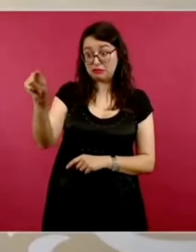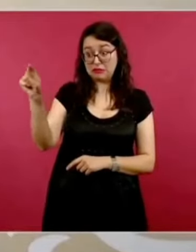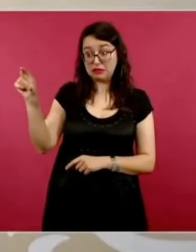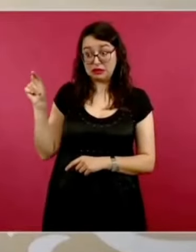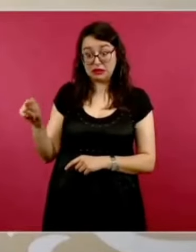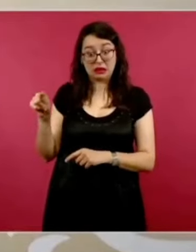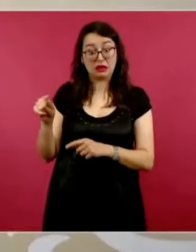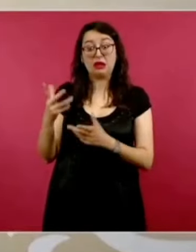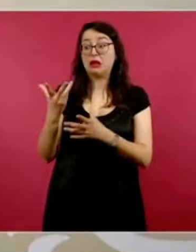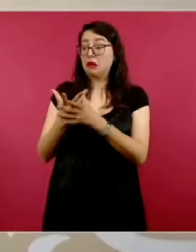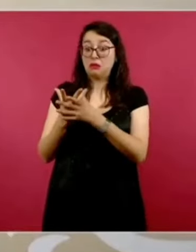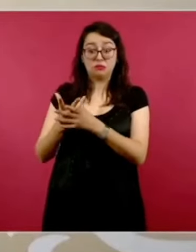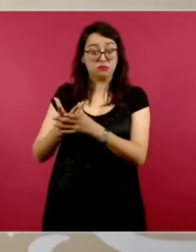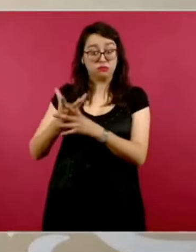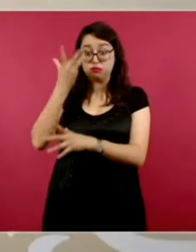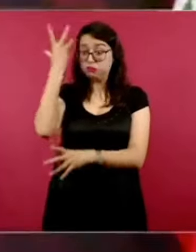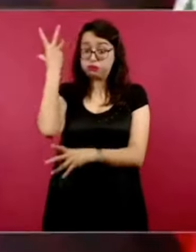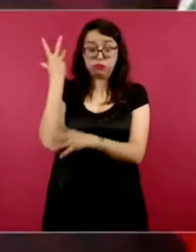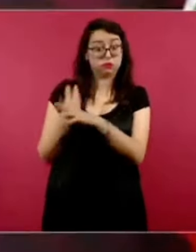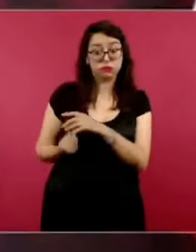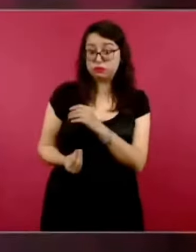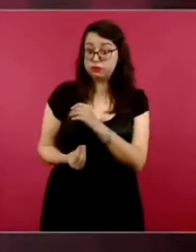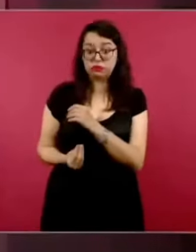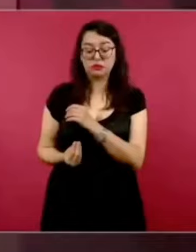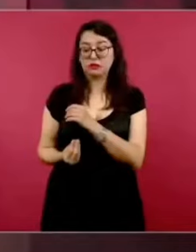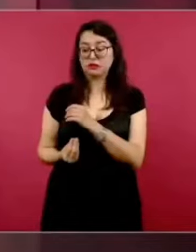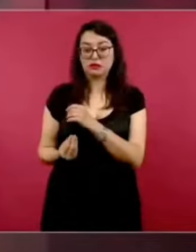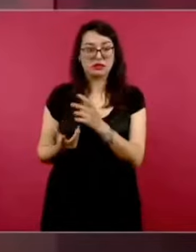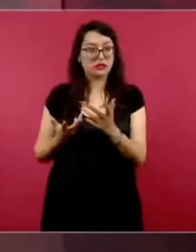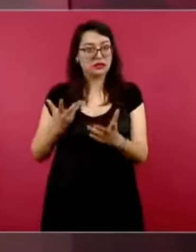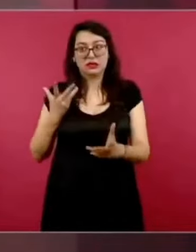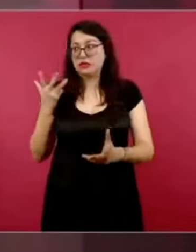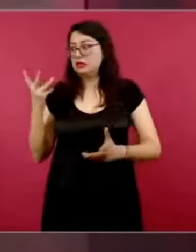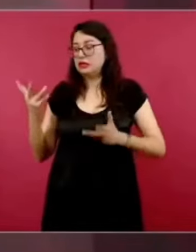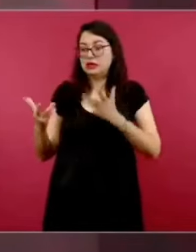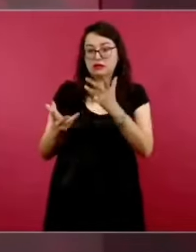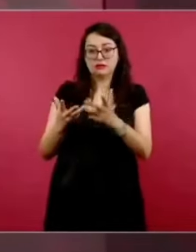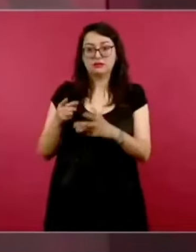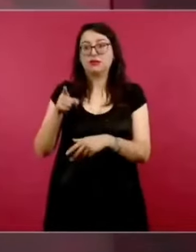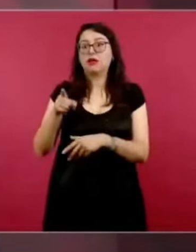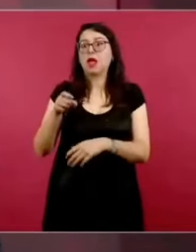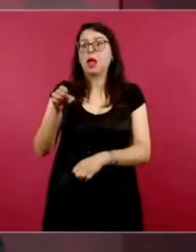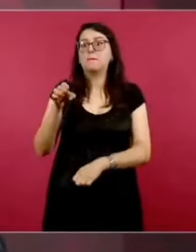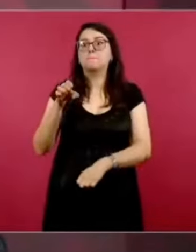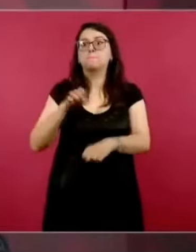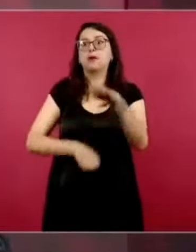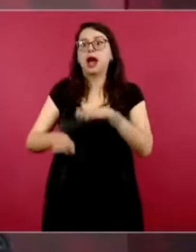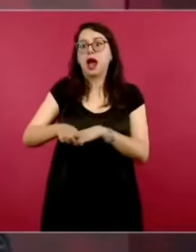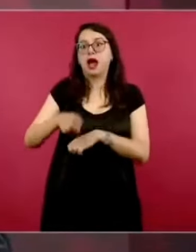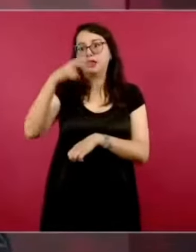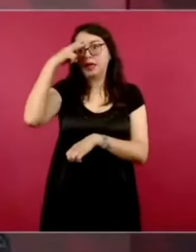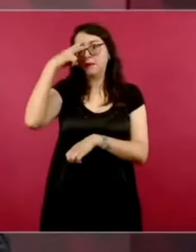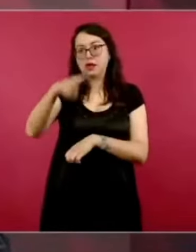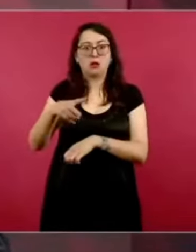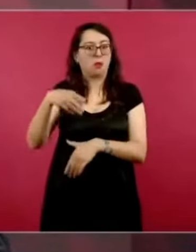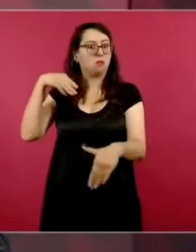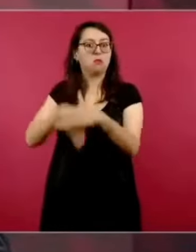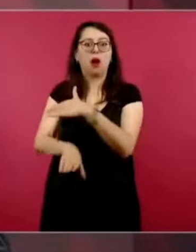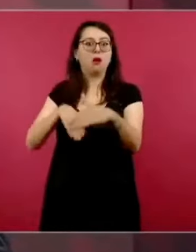acudieron a la embajada de México en Santiago,